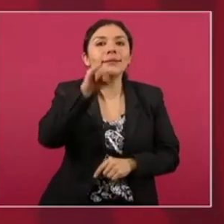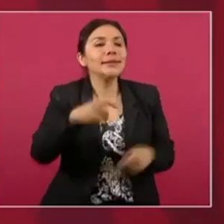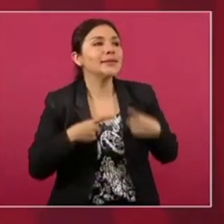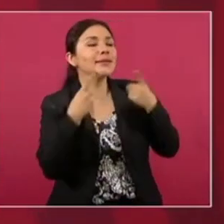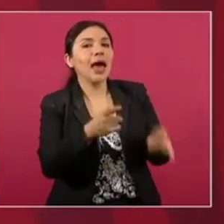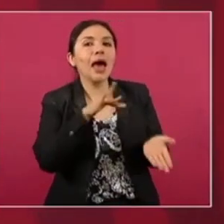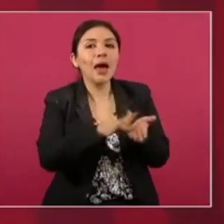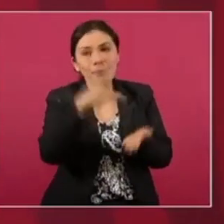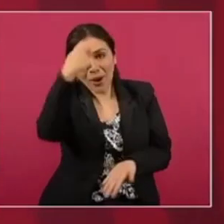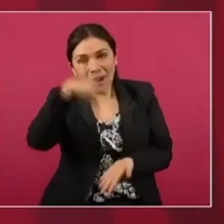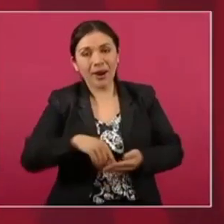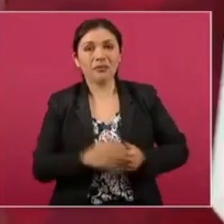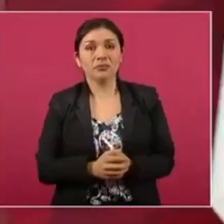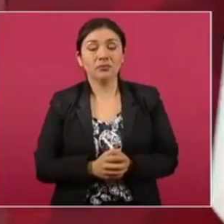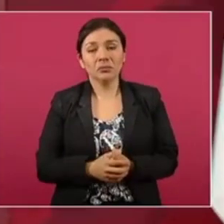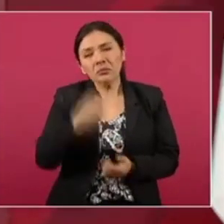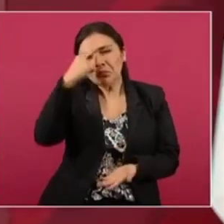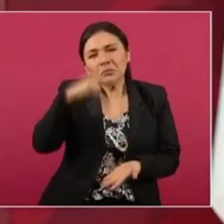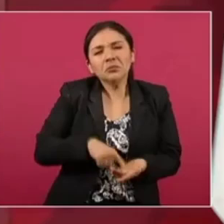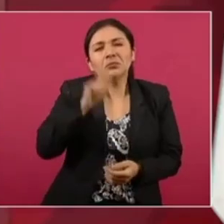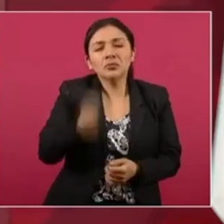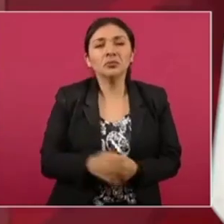Una transformación no la impulsa